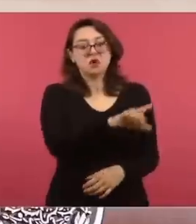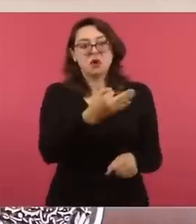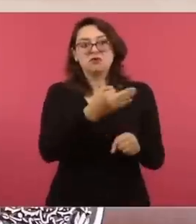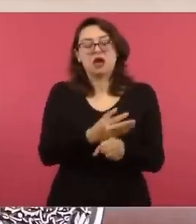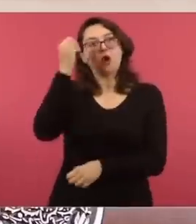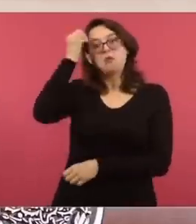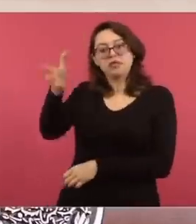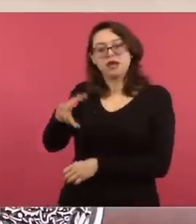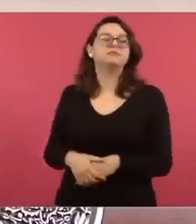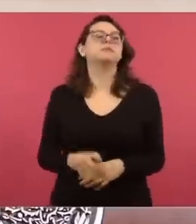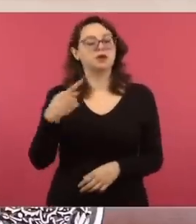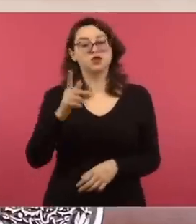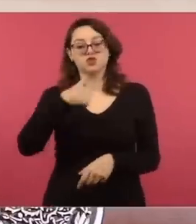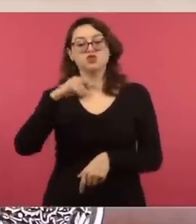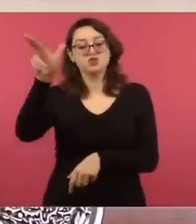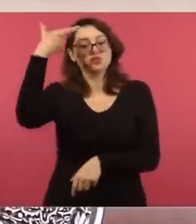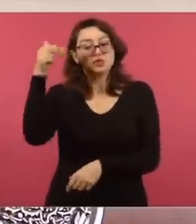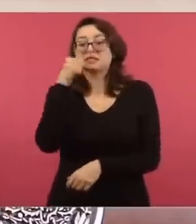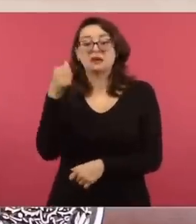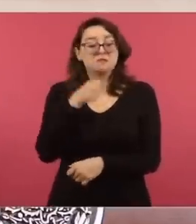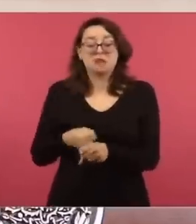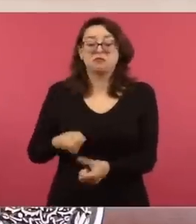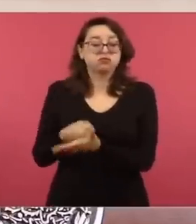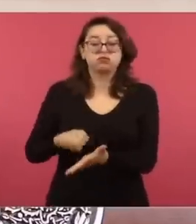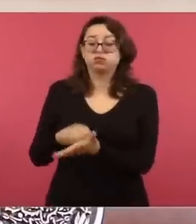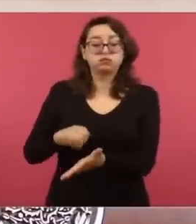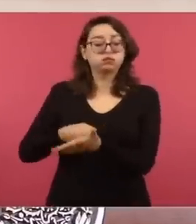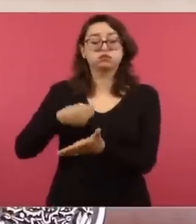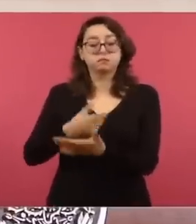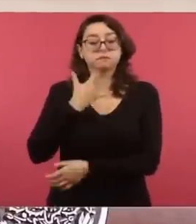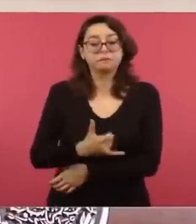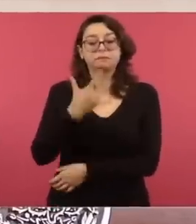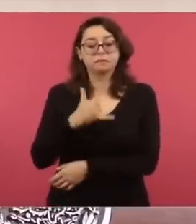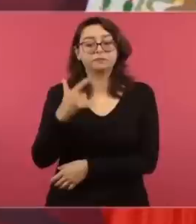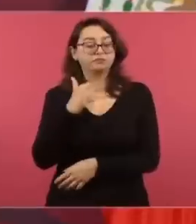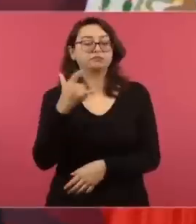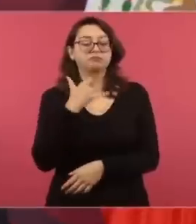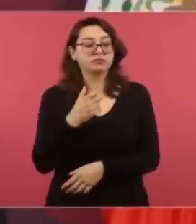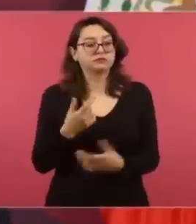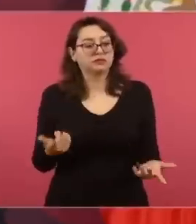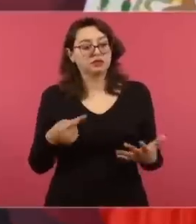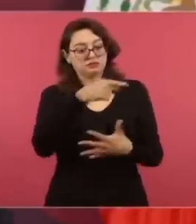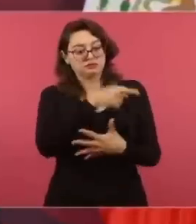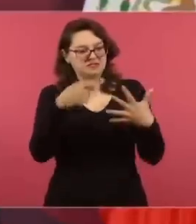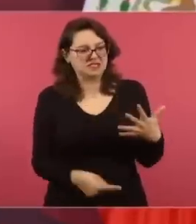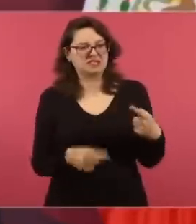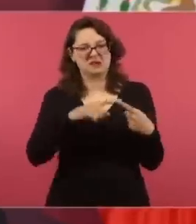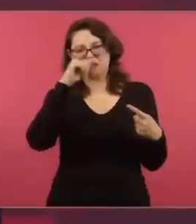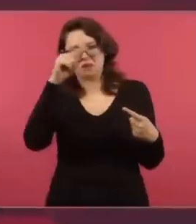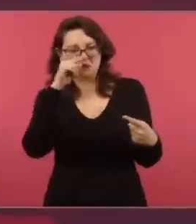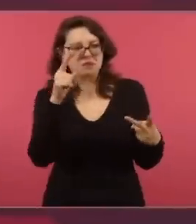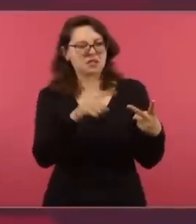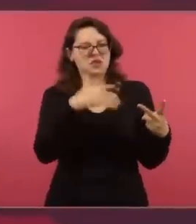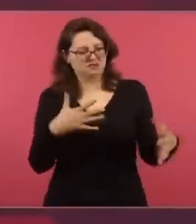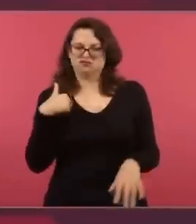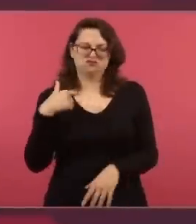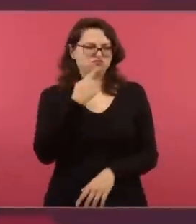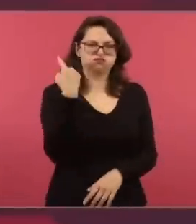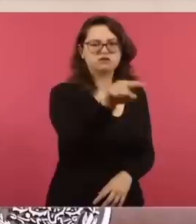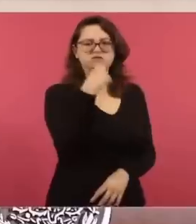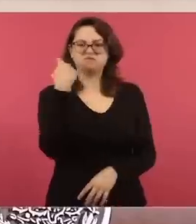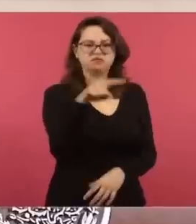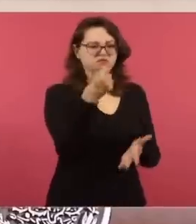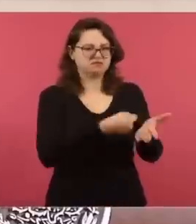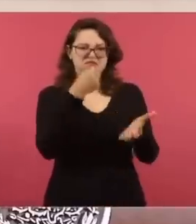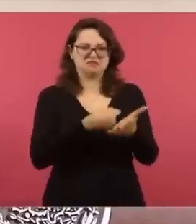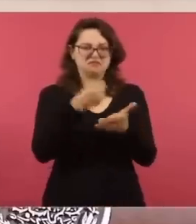Que vengo de luchar durante muchos años en contra de la prepotencia y de los corruptos. Y